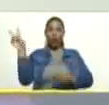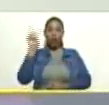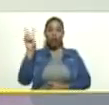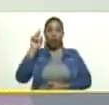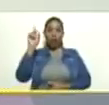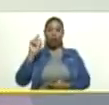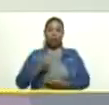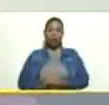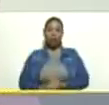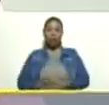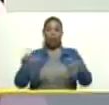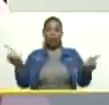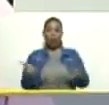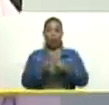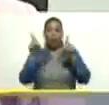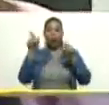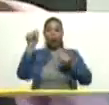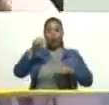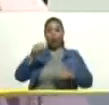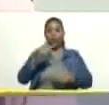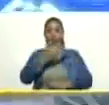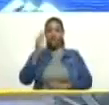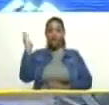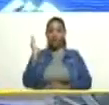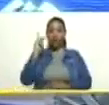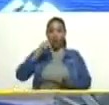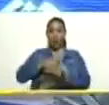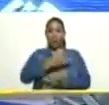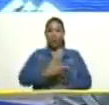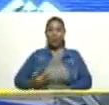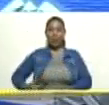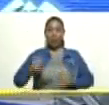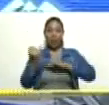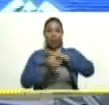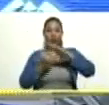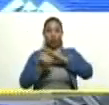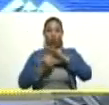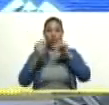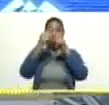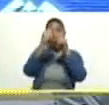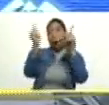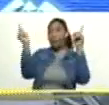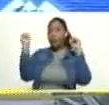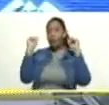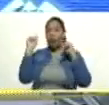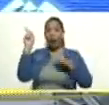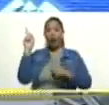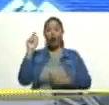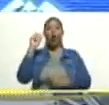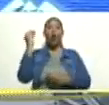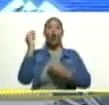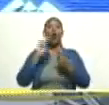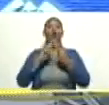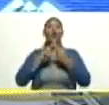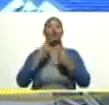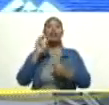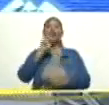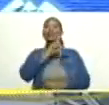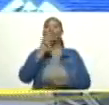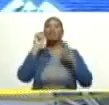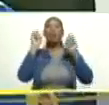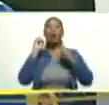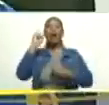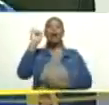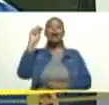Igualmente está el presidente del Instituto Nacional de Meteorología e Hidrología, conocido como el INAMEP, el